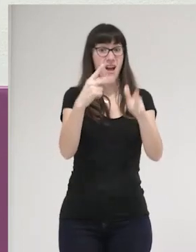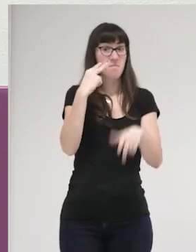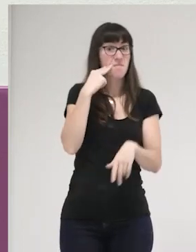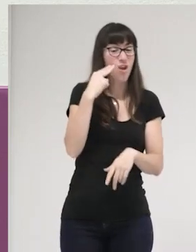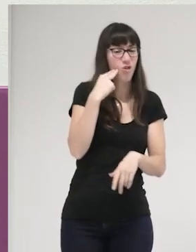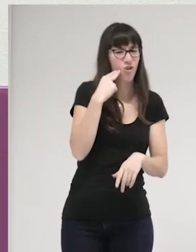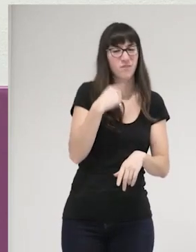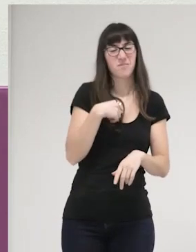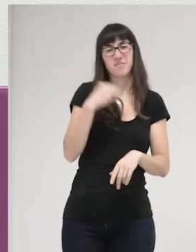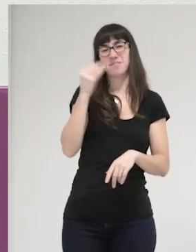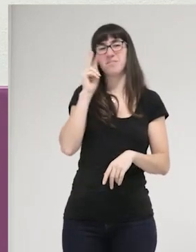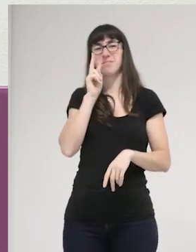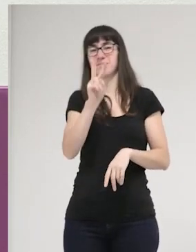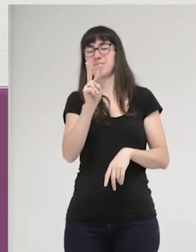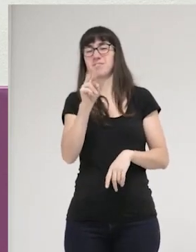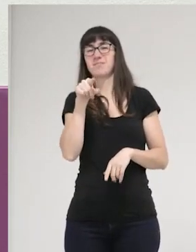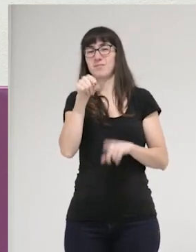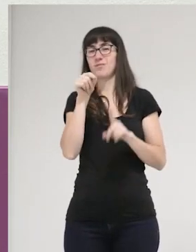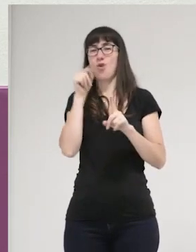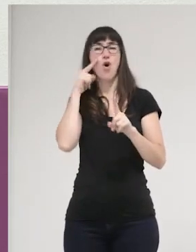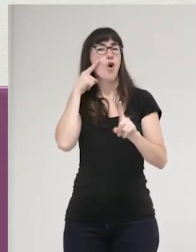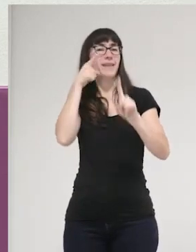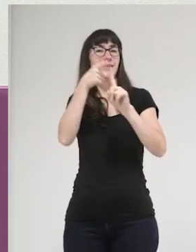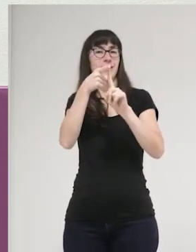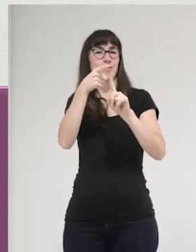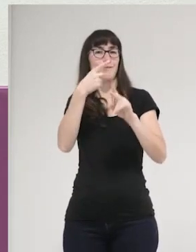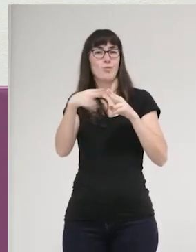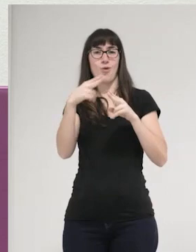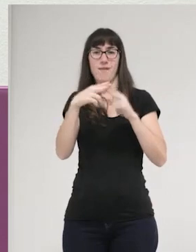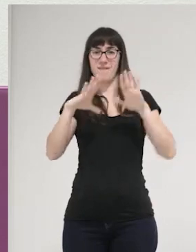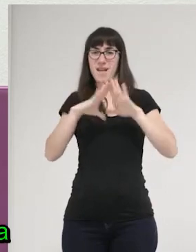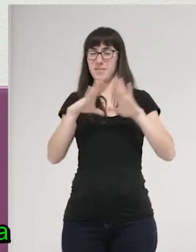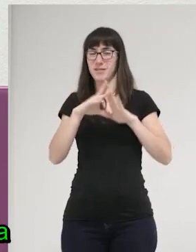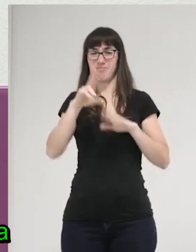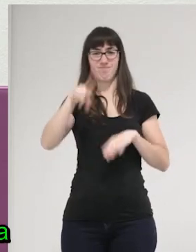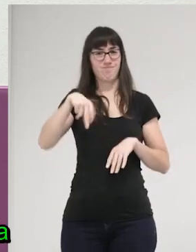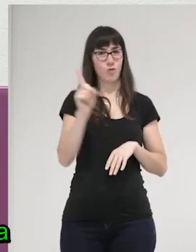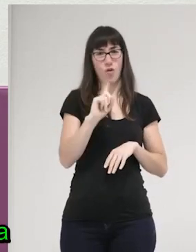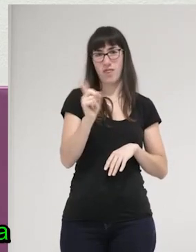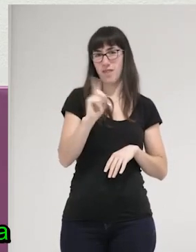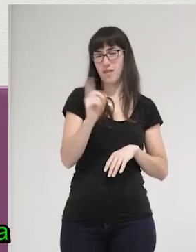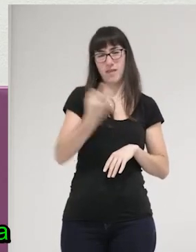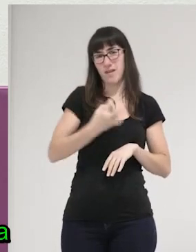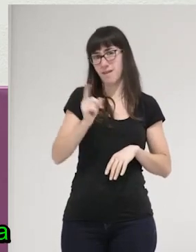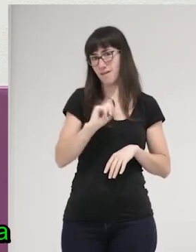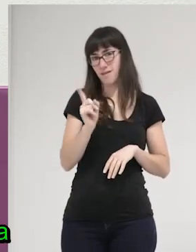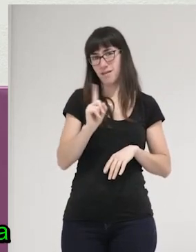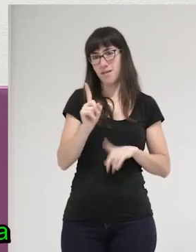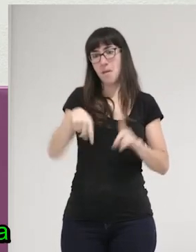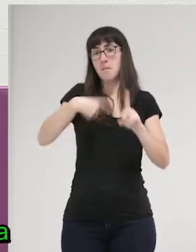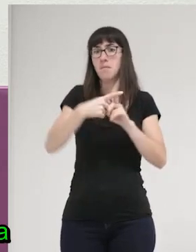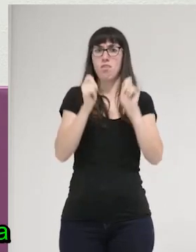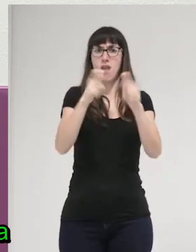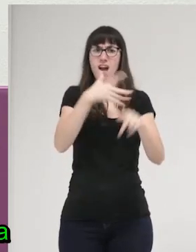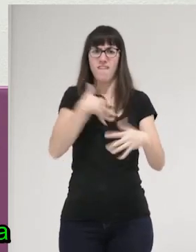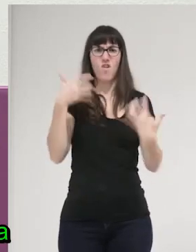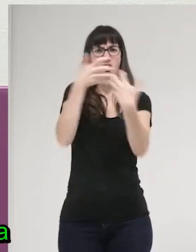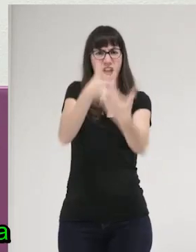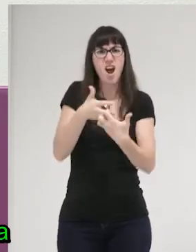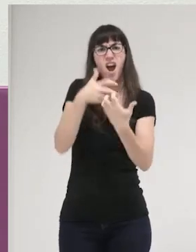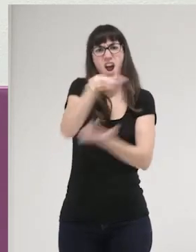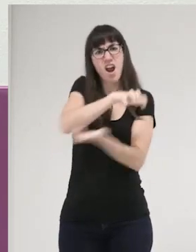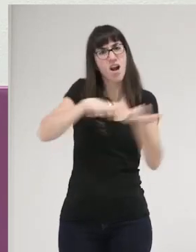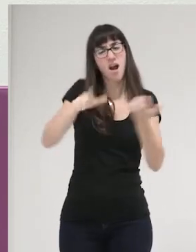mí no debe ser un objetivo político del feminismo, a nadie, y tampoco promover una guerra, a no ser que sea absolutamente